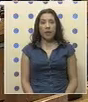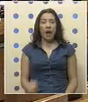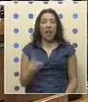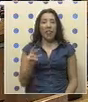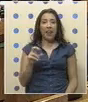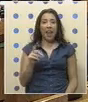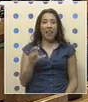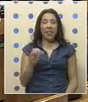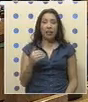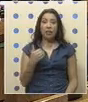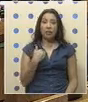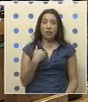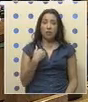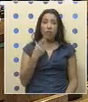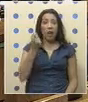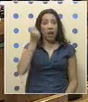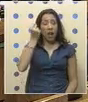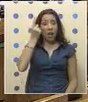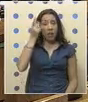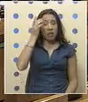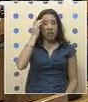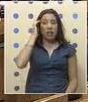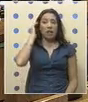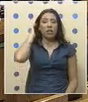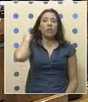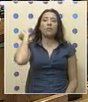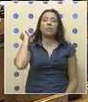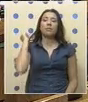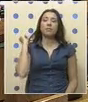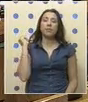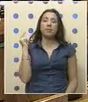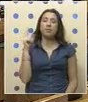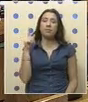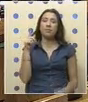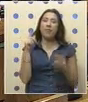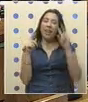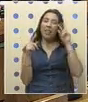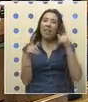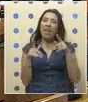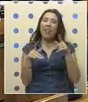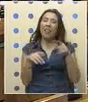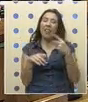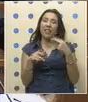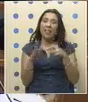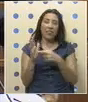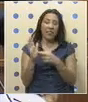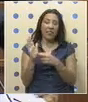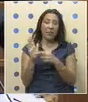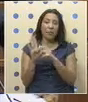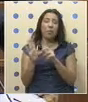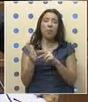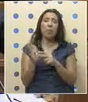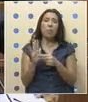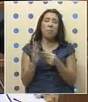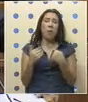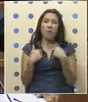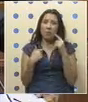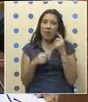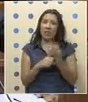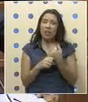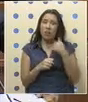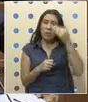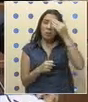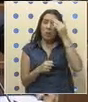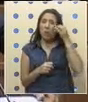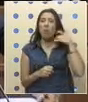Presidente, yo entiendo la matriz de la iniciativa, pero tengo un problema doctrinario que me preocupa.